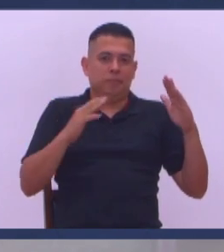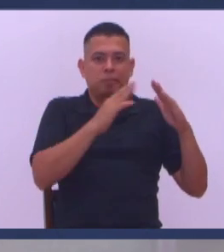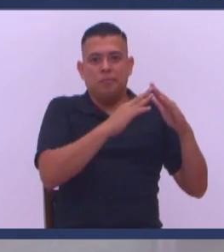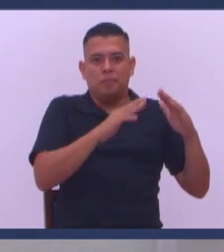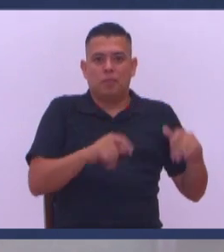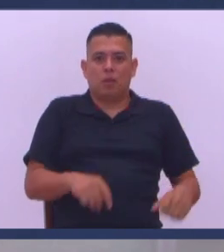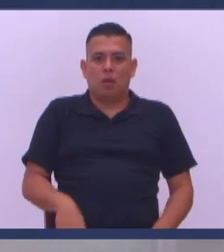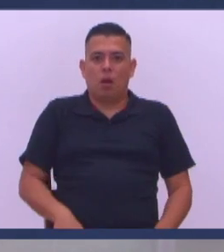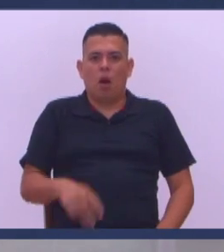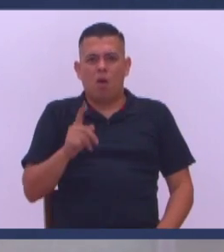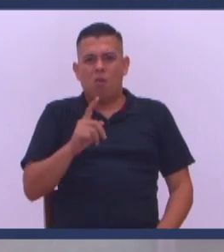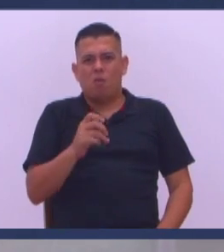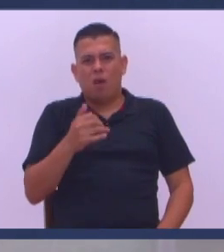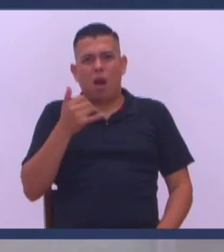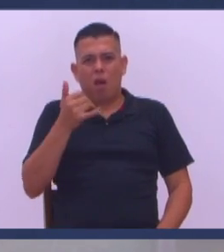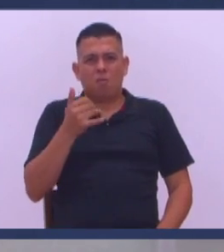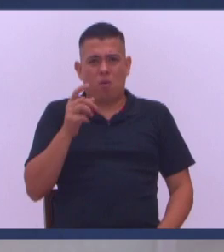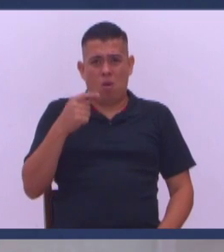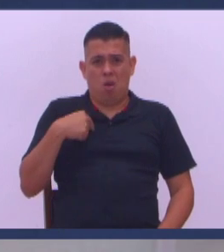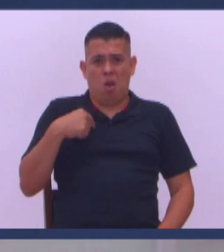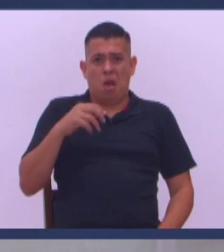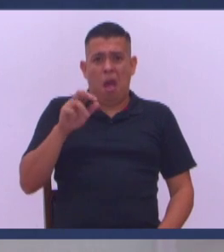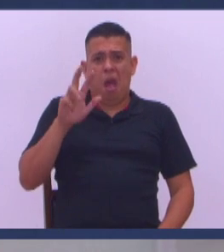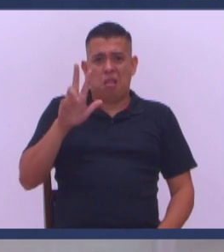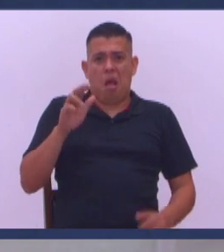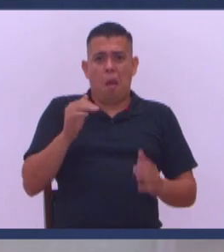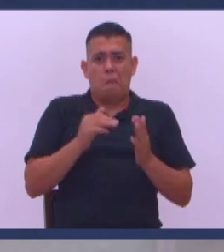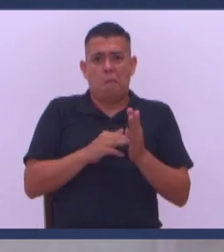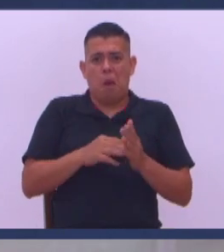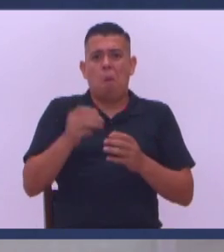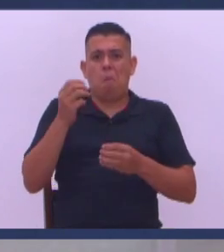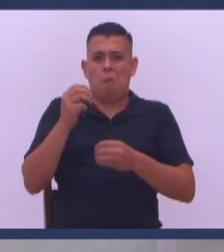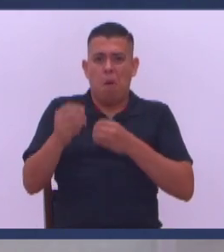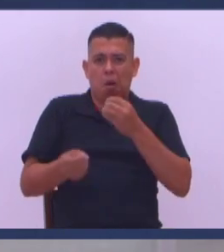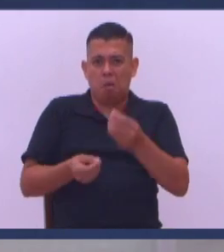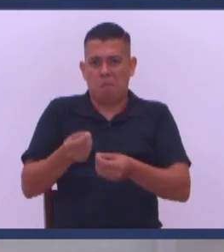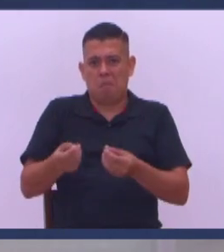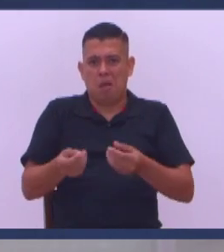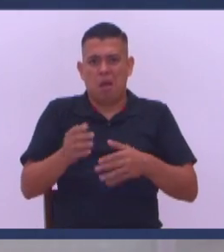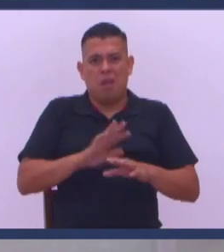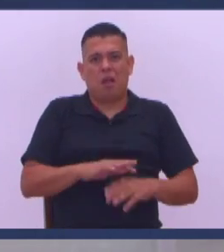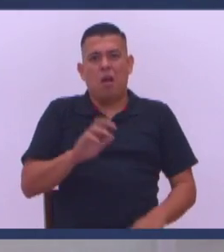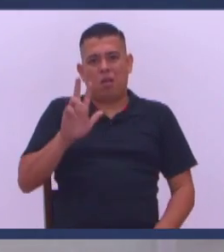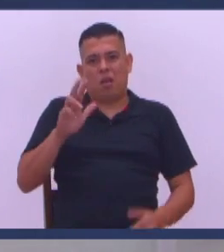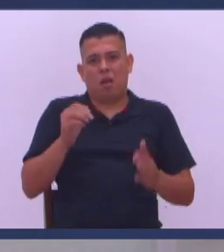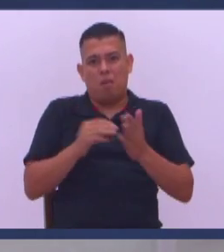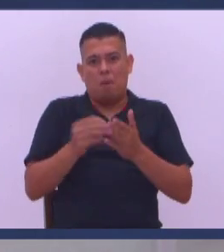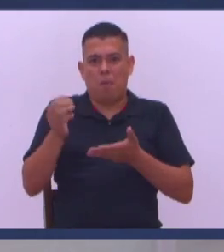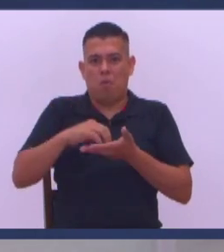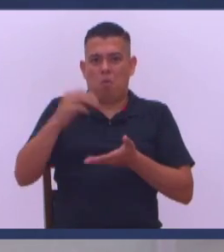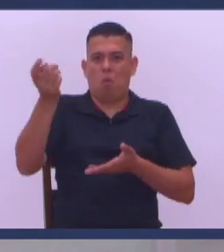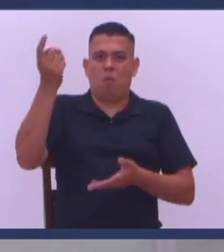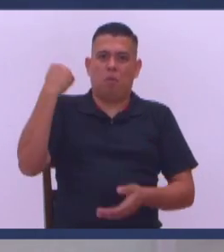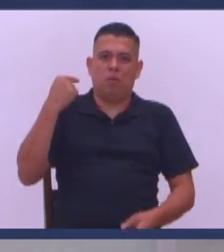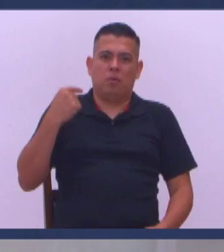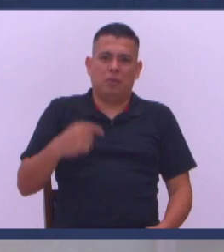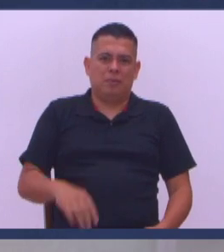Ahí apareció Un malcriado En un teléfono Diciendo Yo traigo Tres mil pesos Para poder invertir No papá Te voy a regalar Tres más Pero no volvas